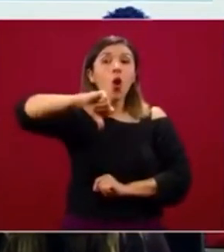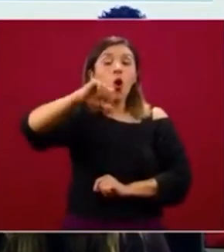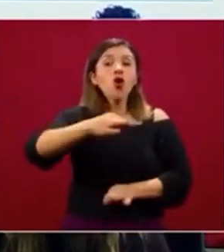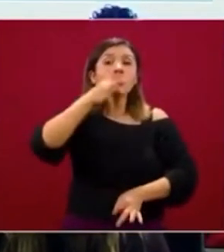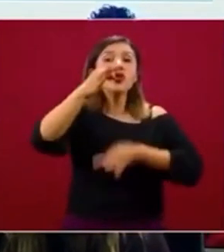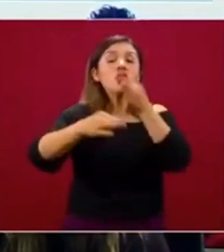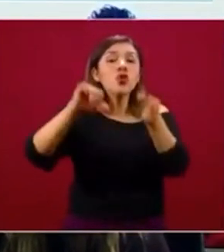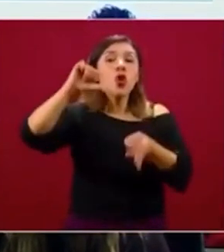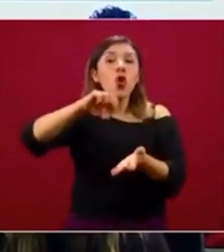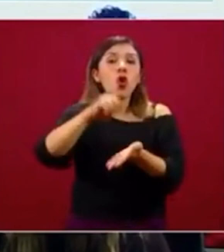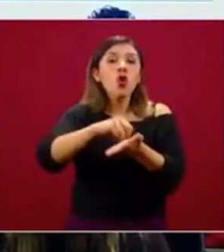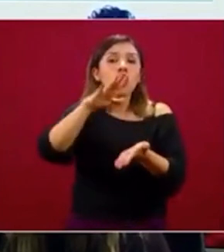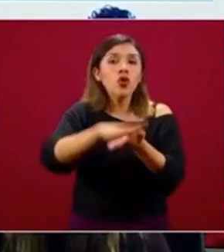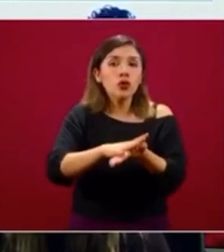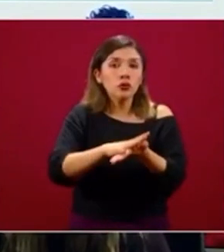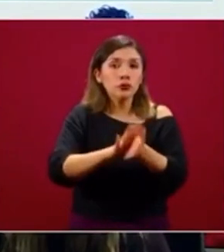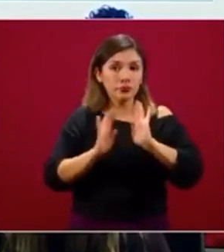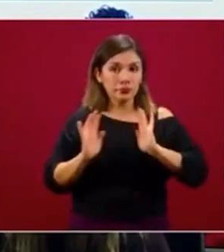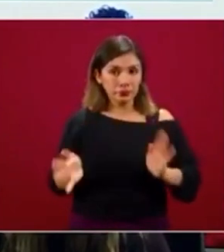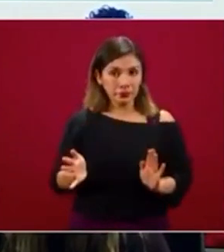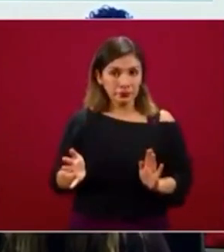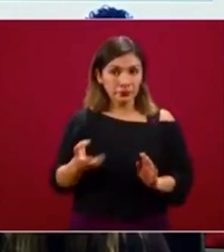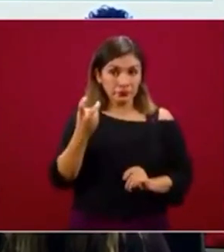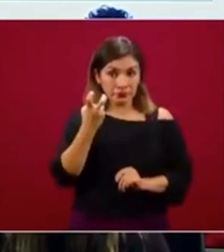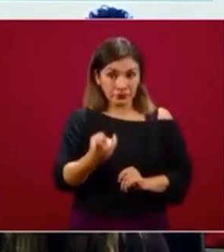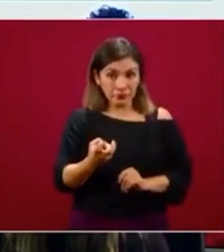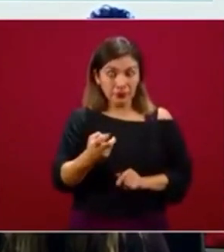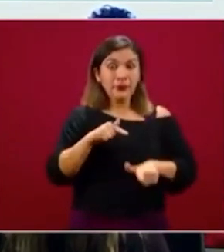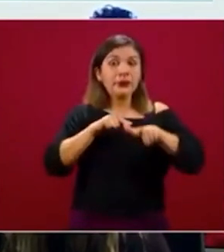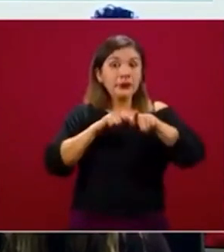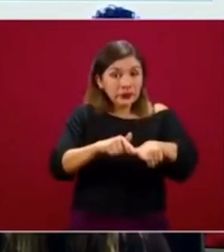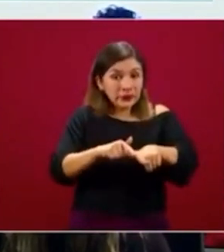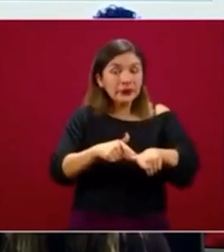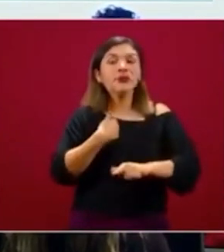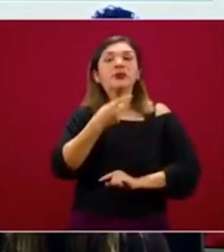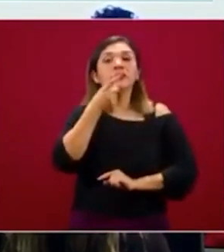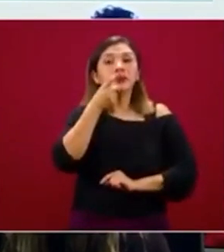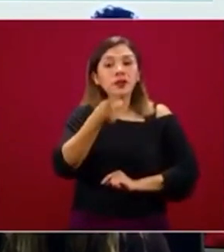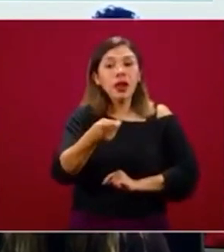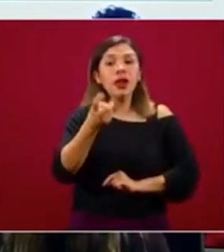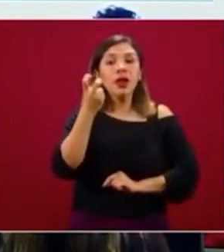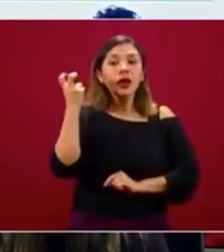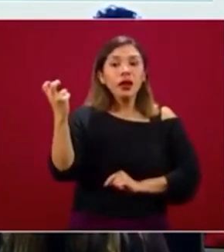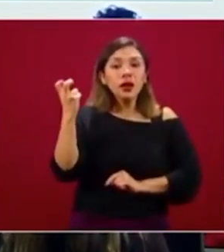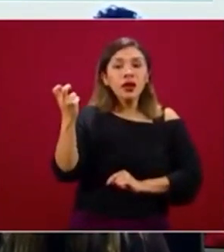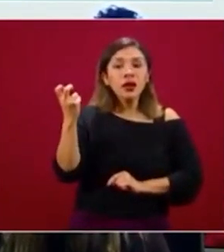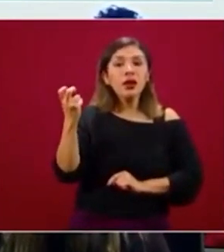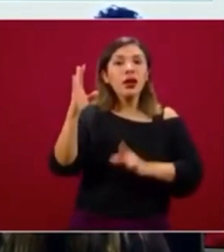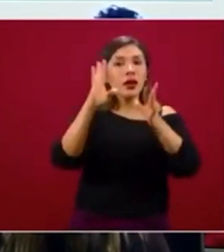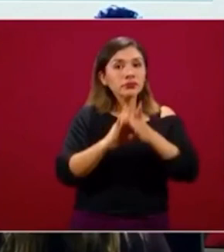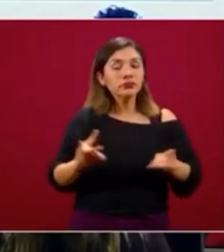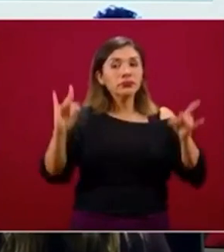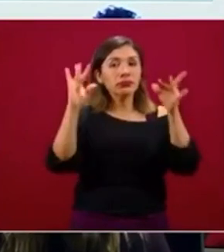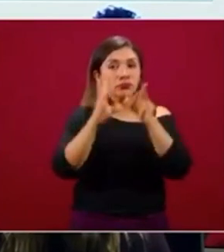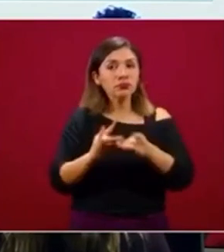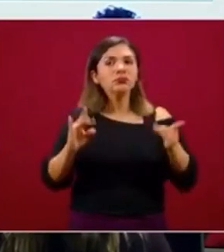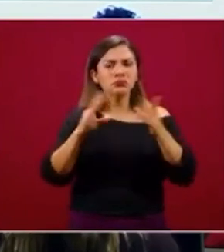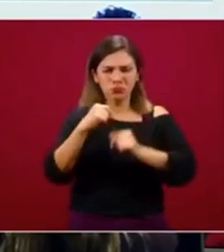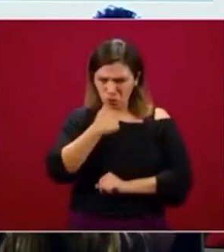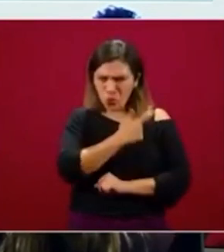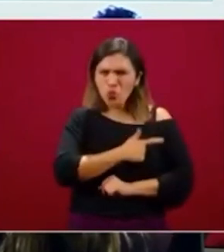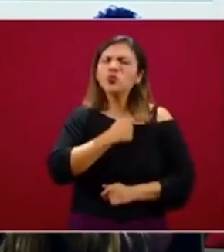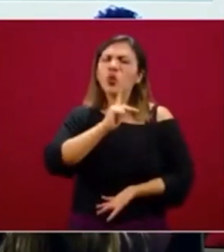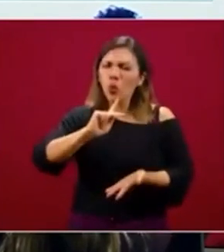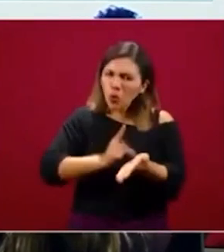fueron confirmadas hoy. Entonces, para seguir con esta explicación que con mucho gusto